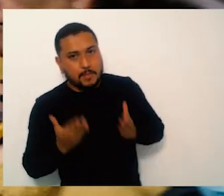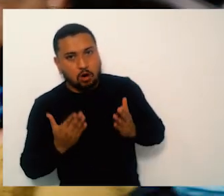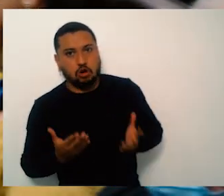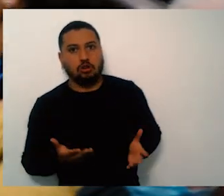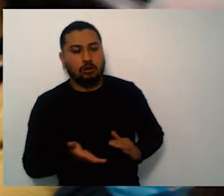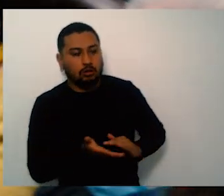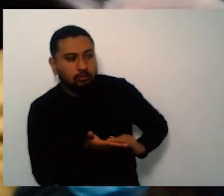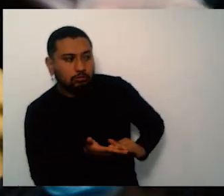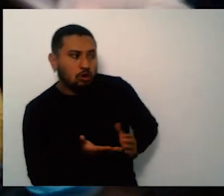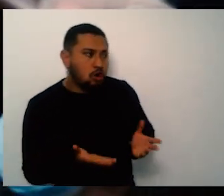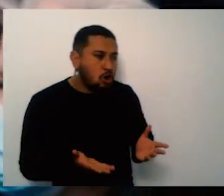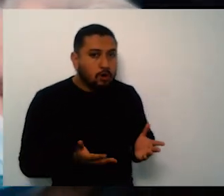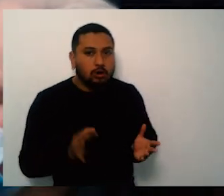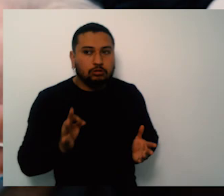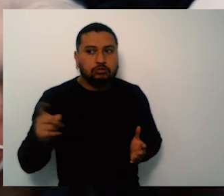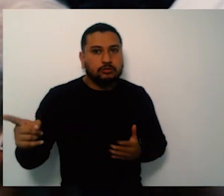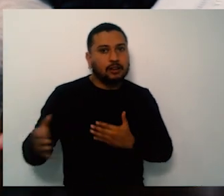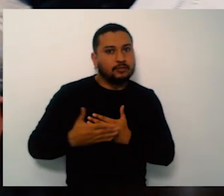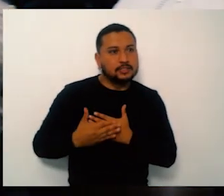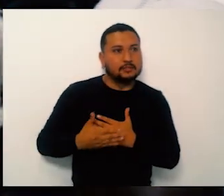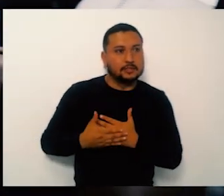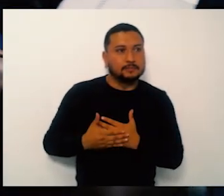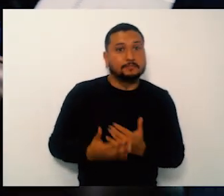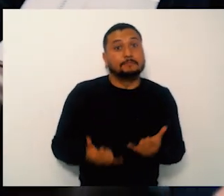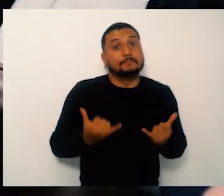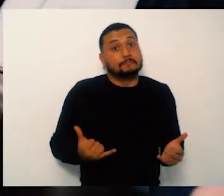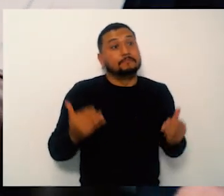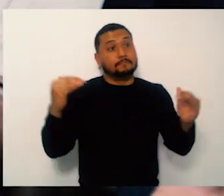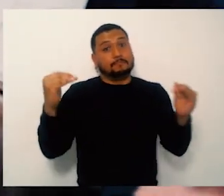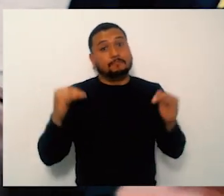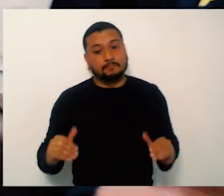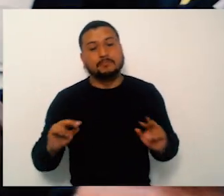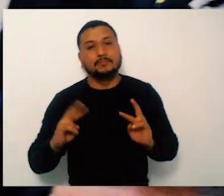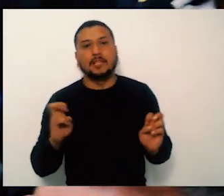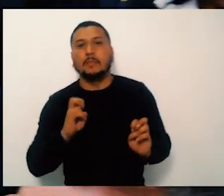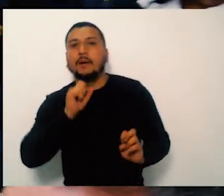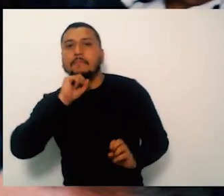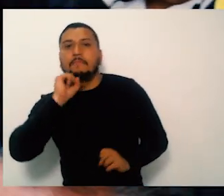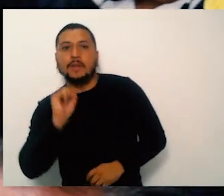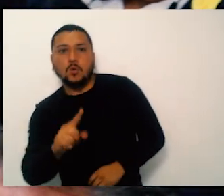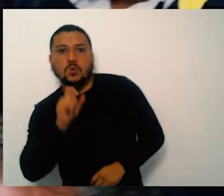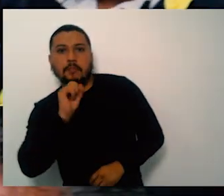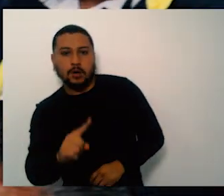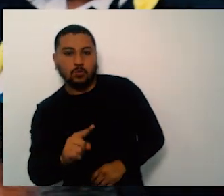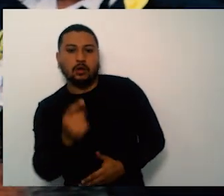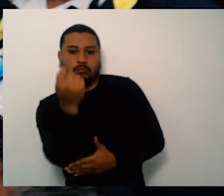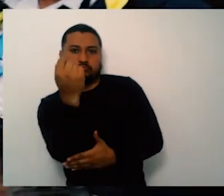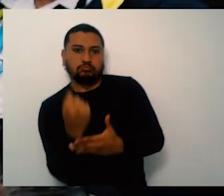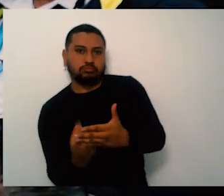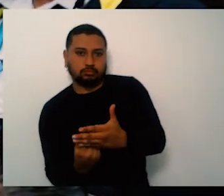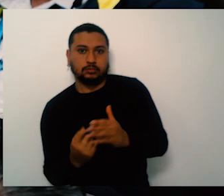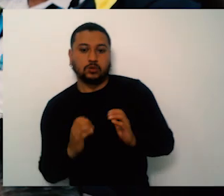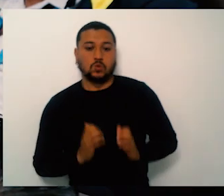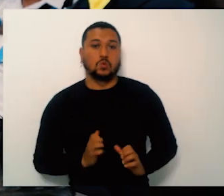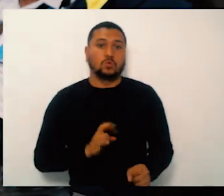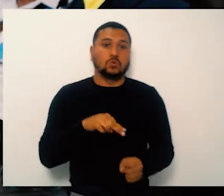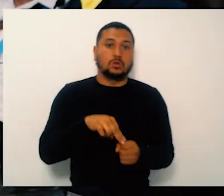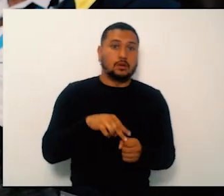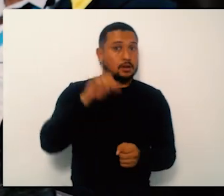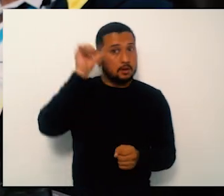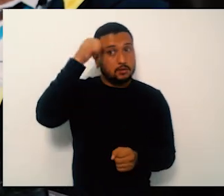100%. No hay una sola entidad estatal que esté el 100% bien. Ni una no la hay.